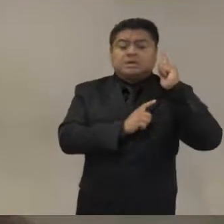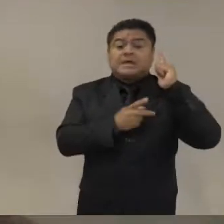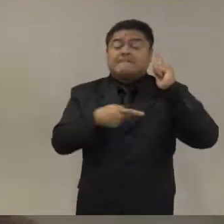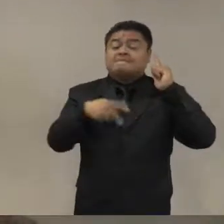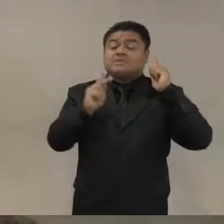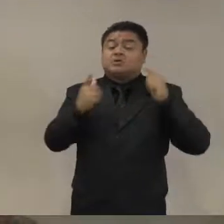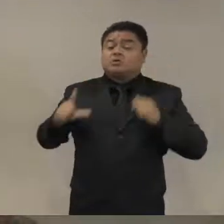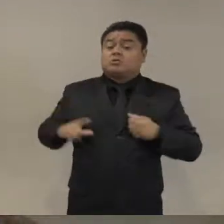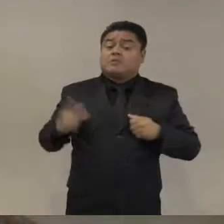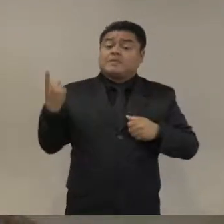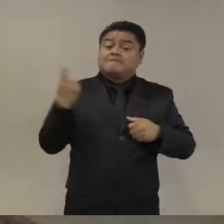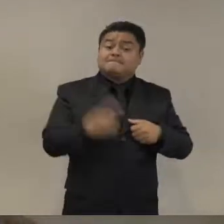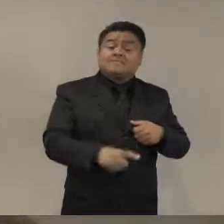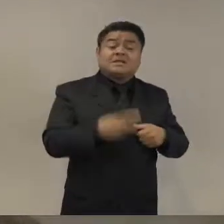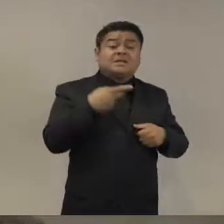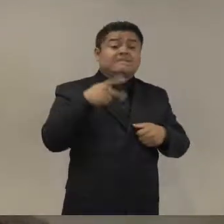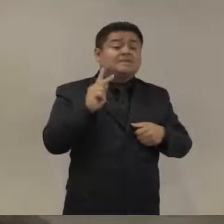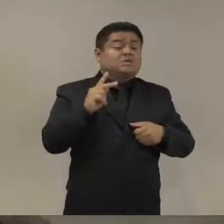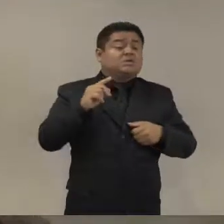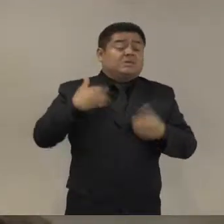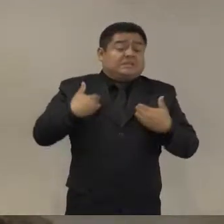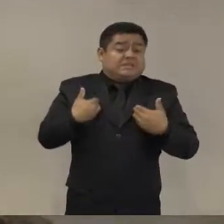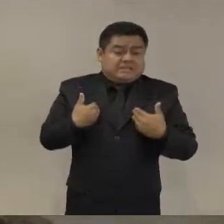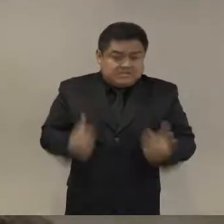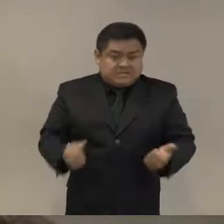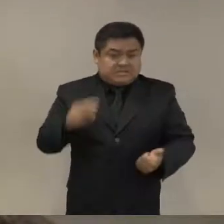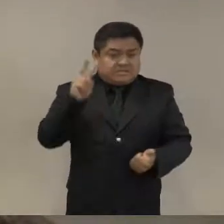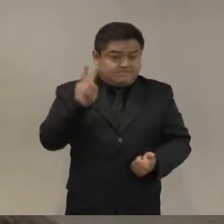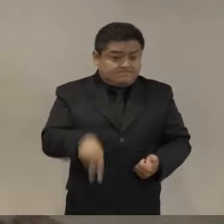sin tener realmente un plan para reemplazarlos.